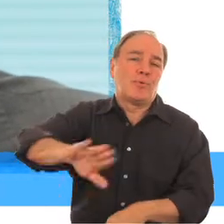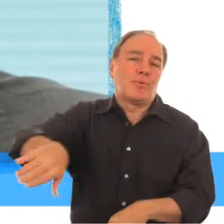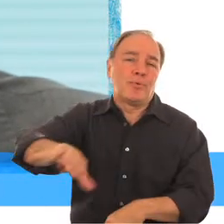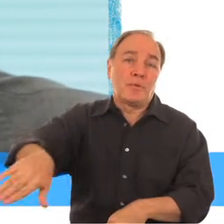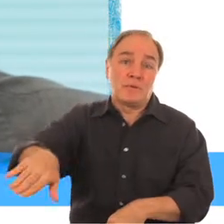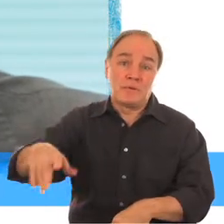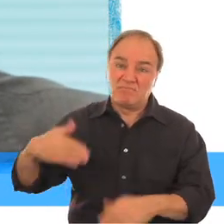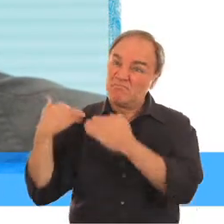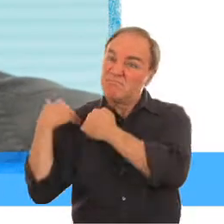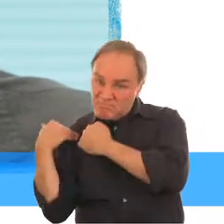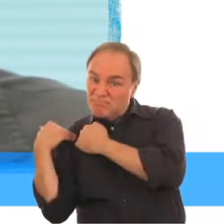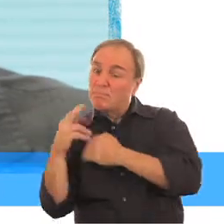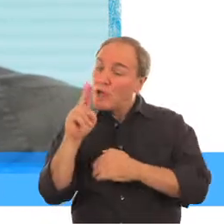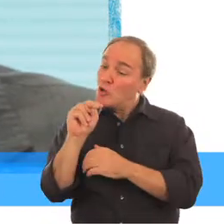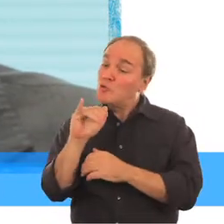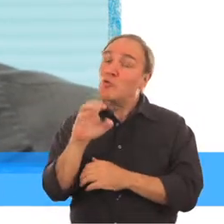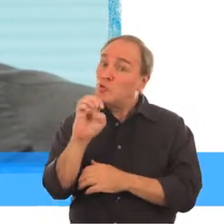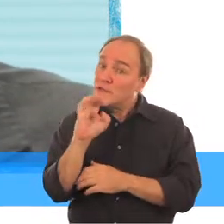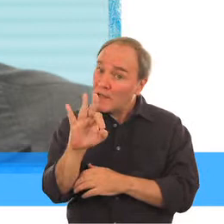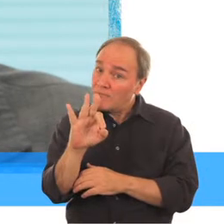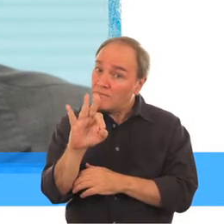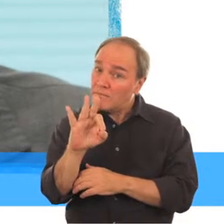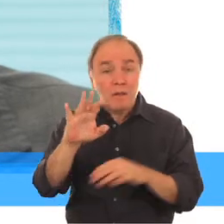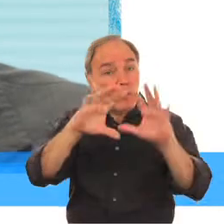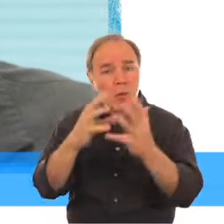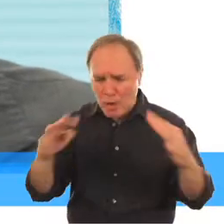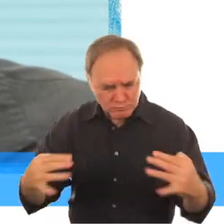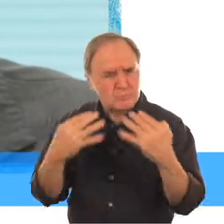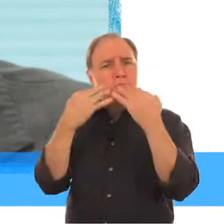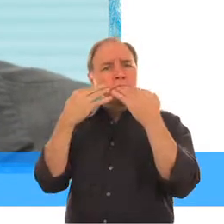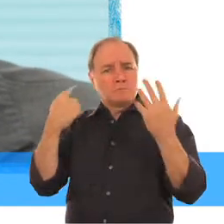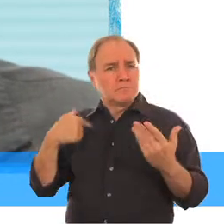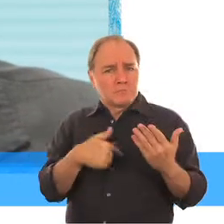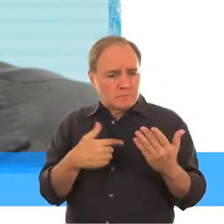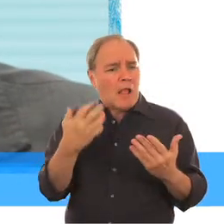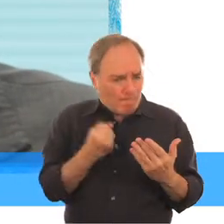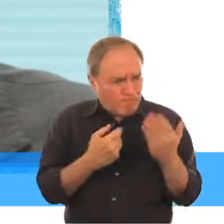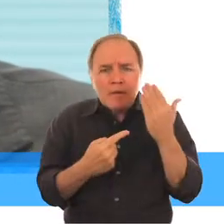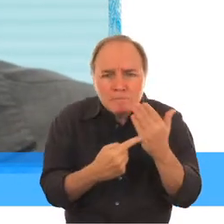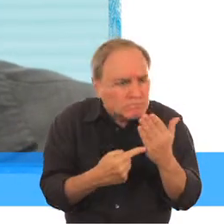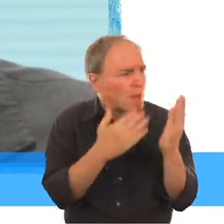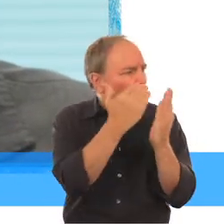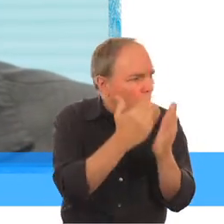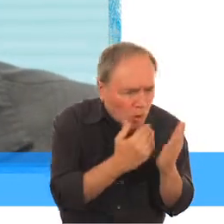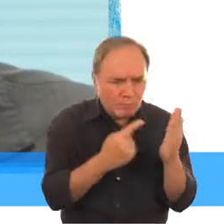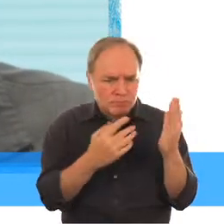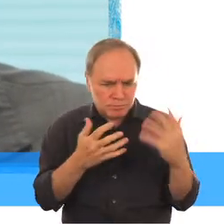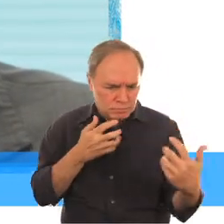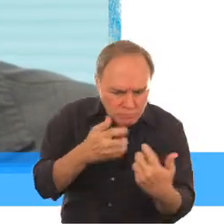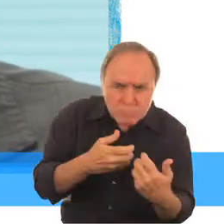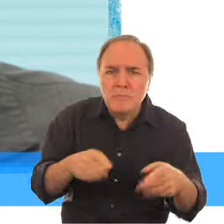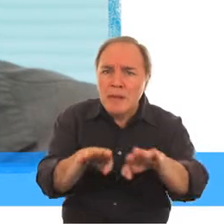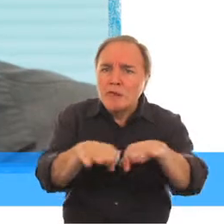Debido a nuestro poder de convocatoria y a nuestra función programática y técnica, debemos asumir esta responsabilidad